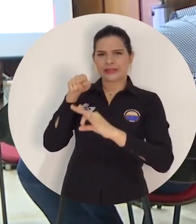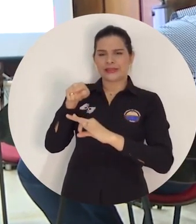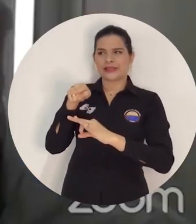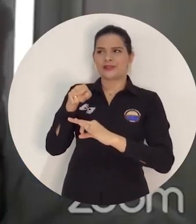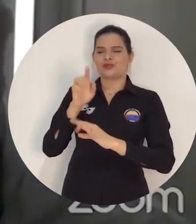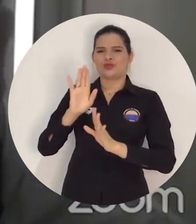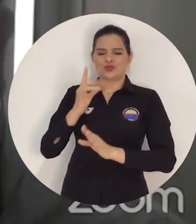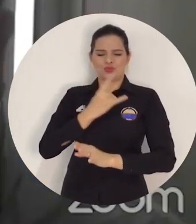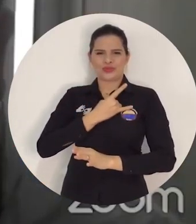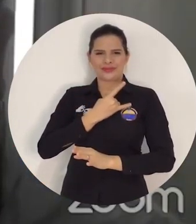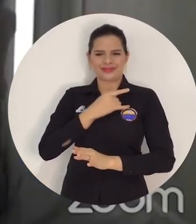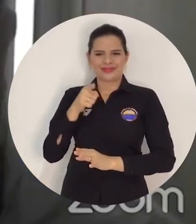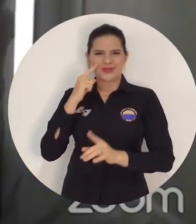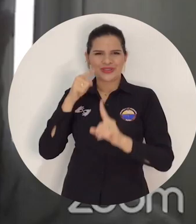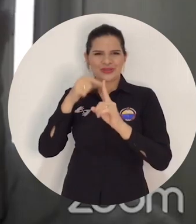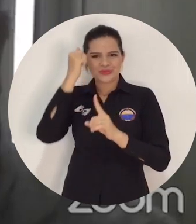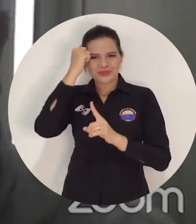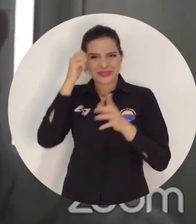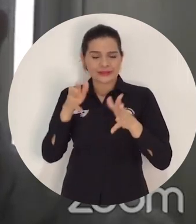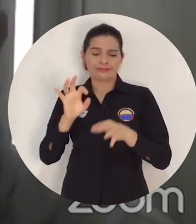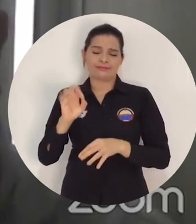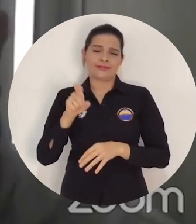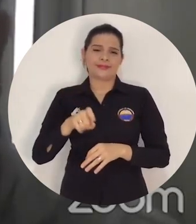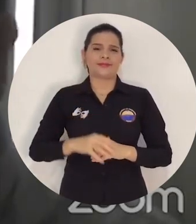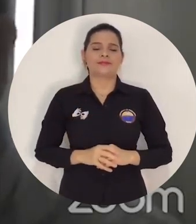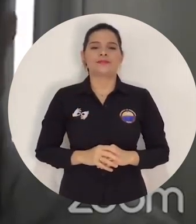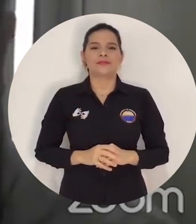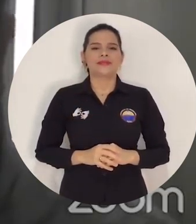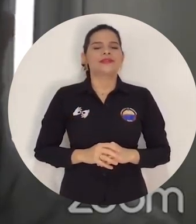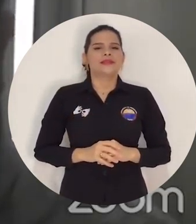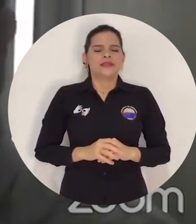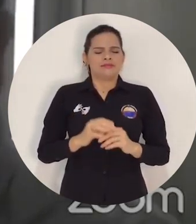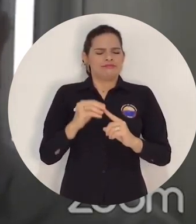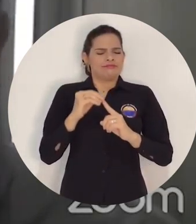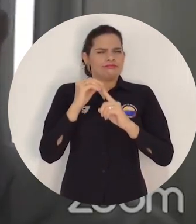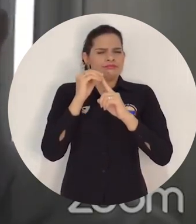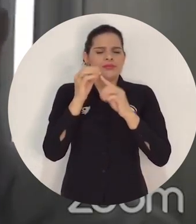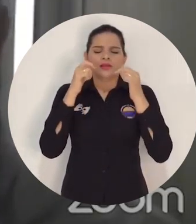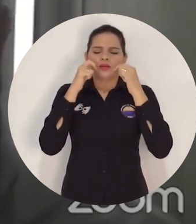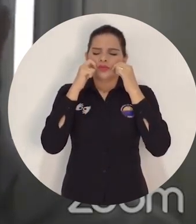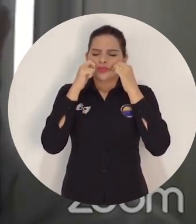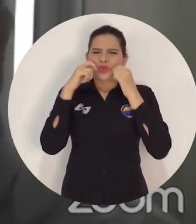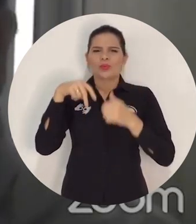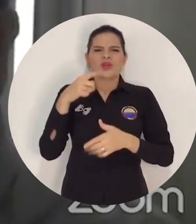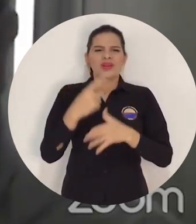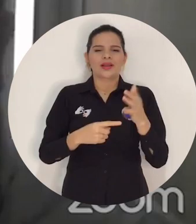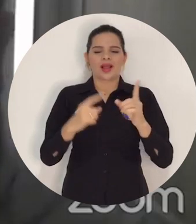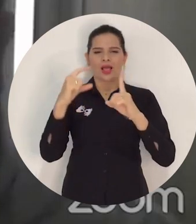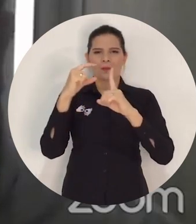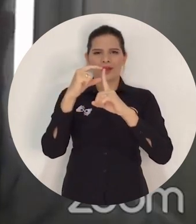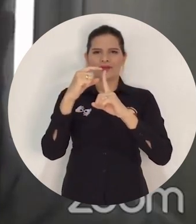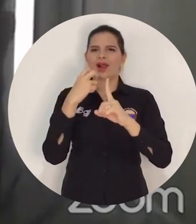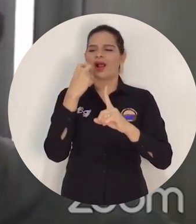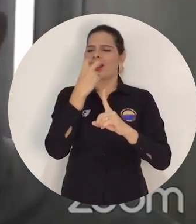educación básica, deberían establecer unos espacios así donde se puedan debatir